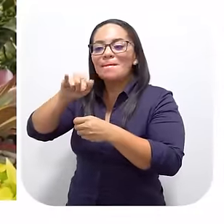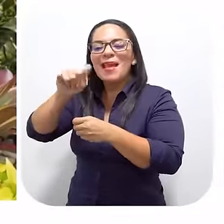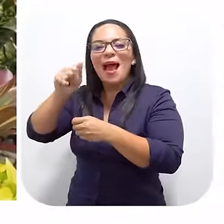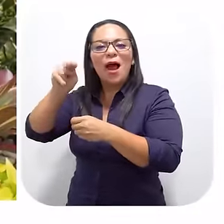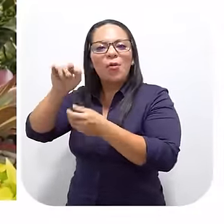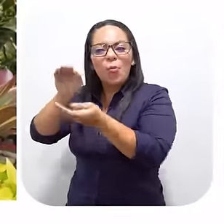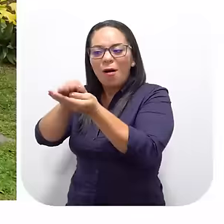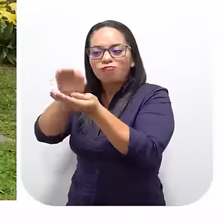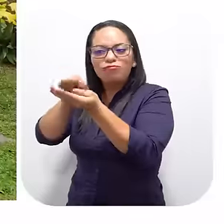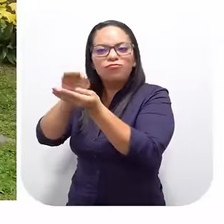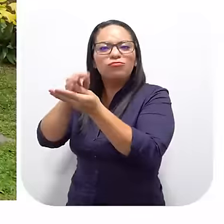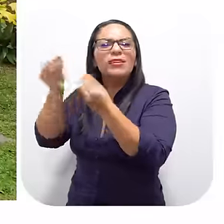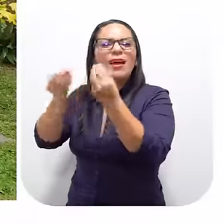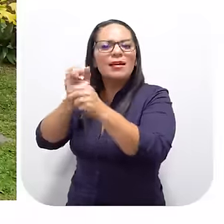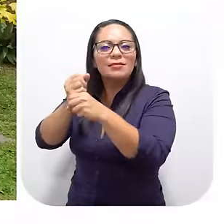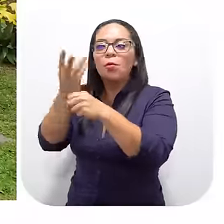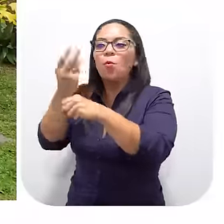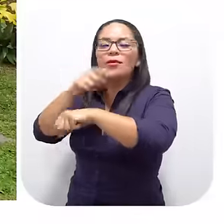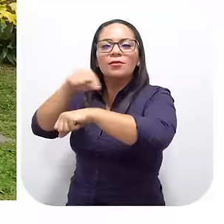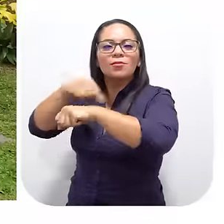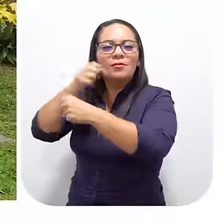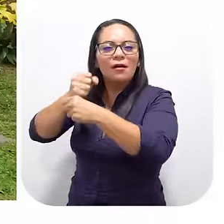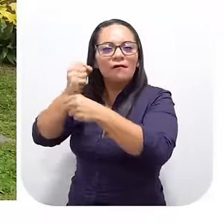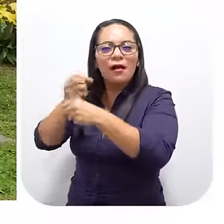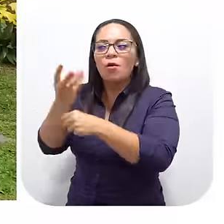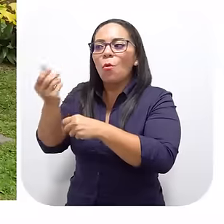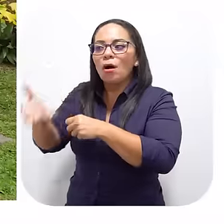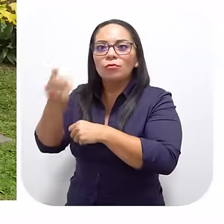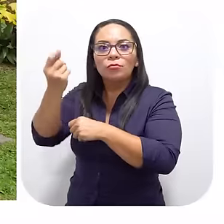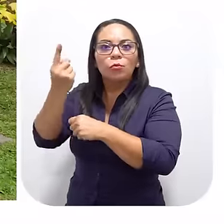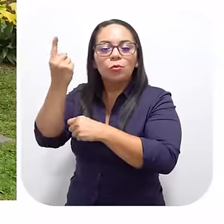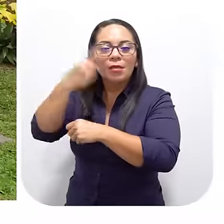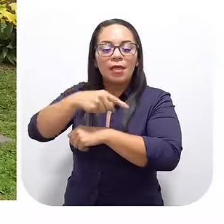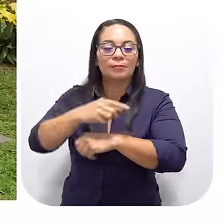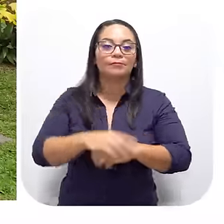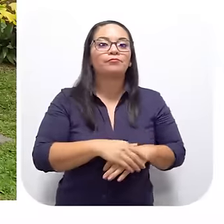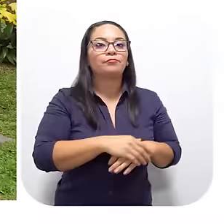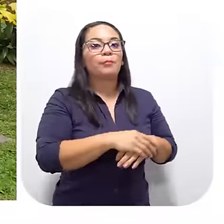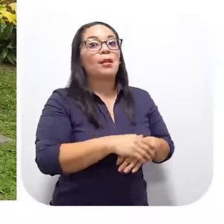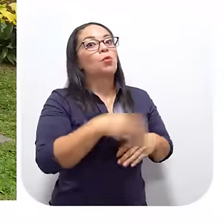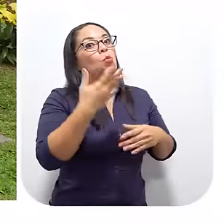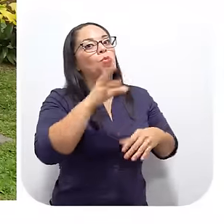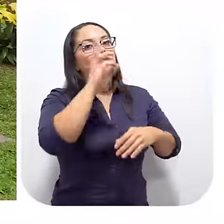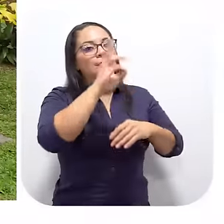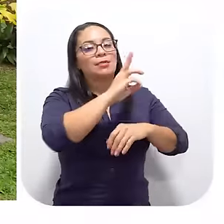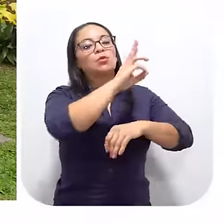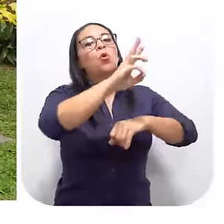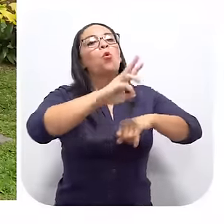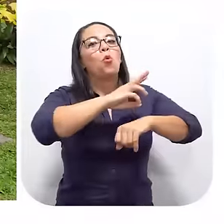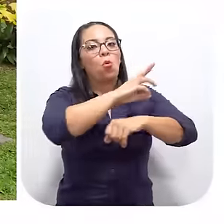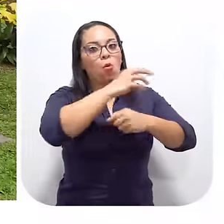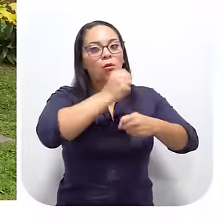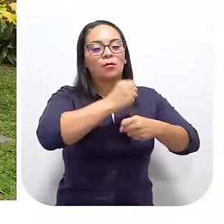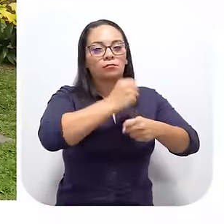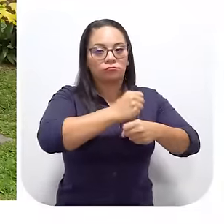comer unas piangües ¿Cuántas horas trabajan? ¿Cuánto sacan En un día? Bueno Alrededor de seis horas